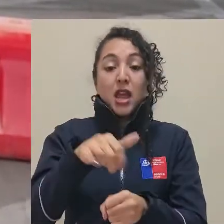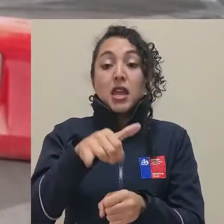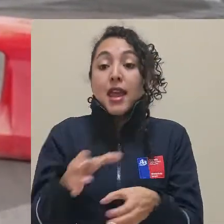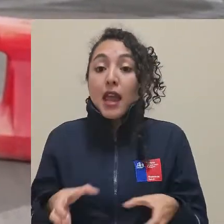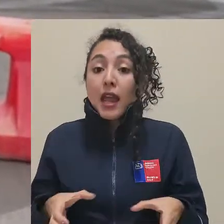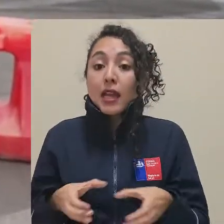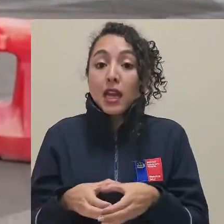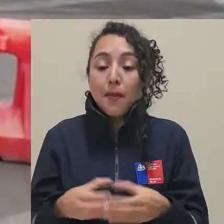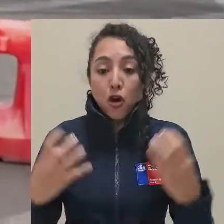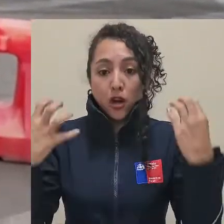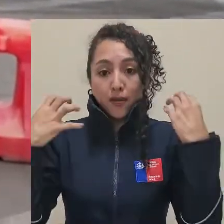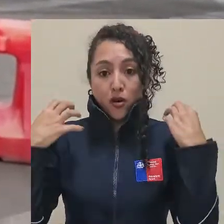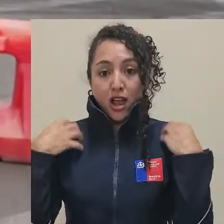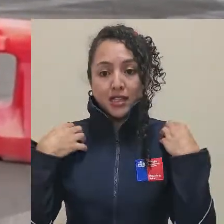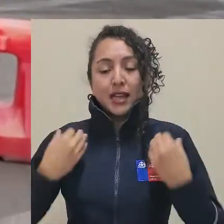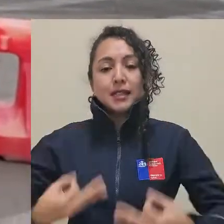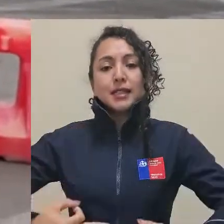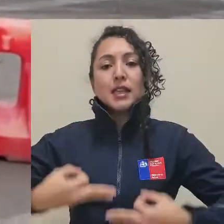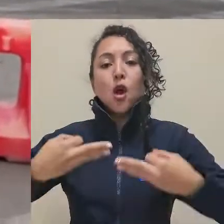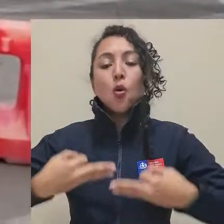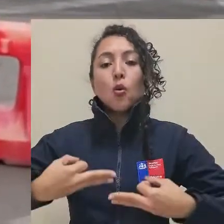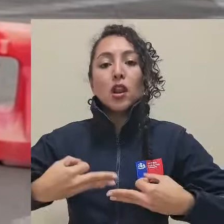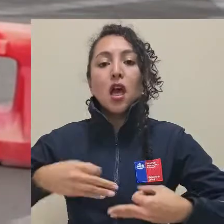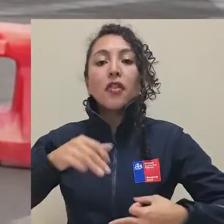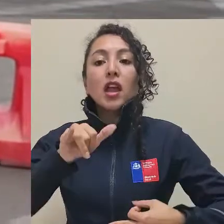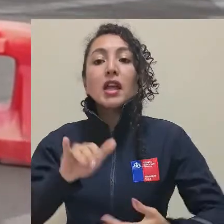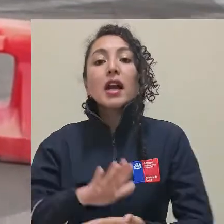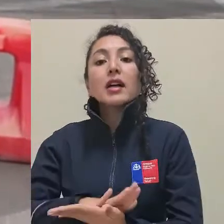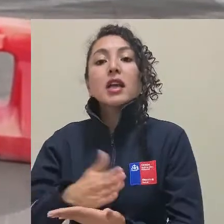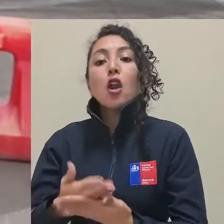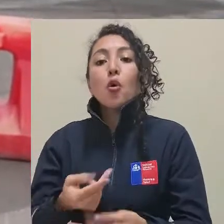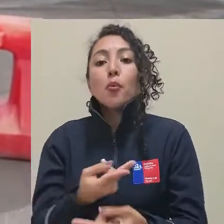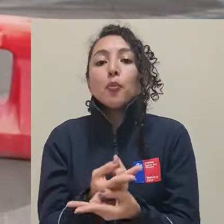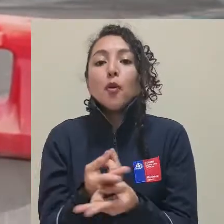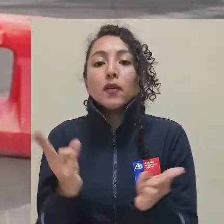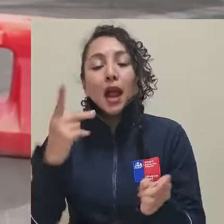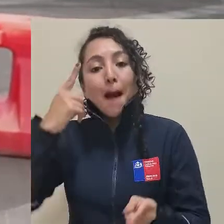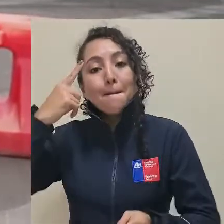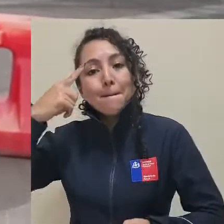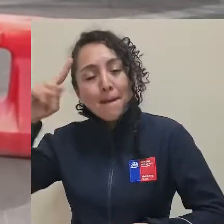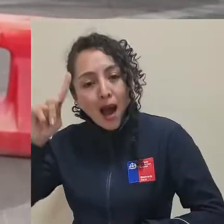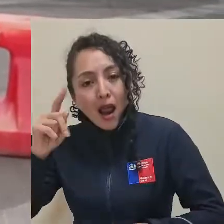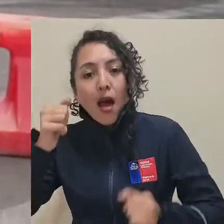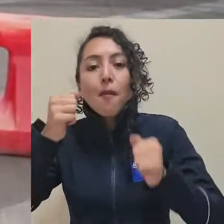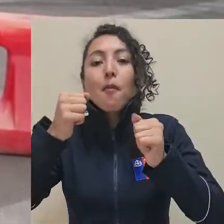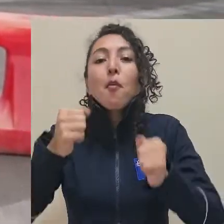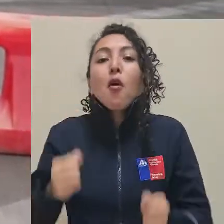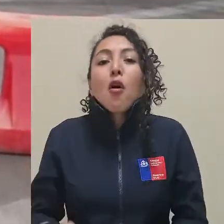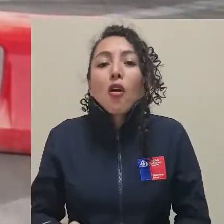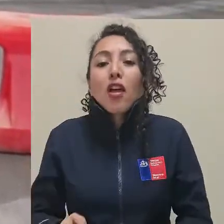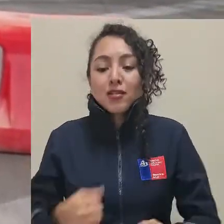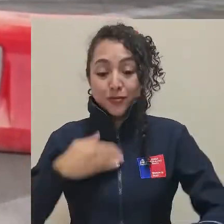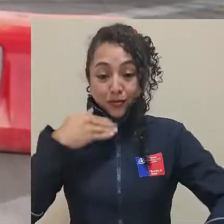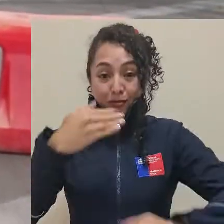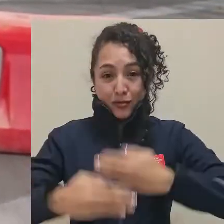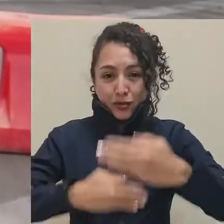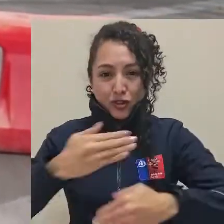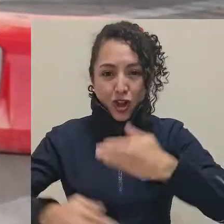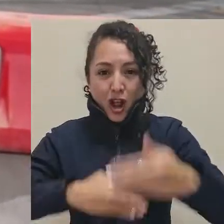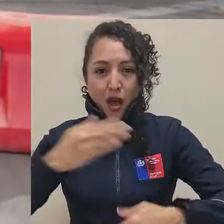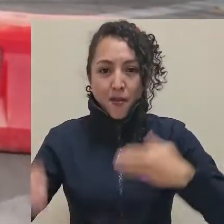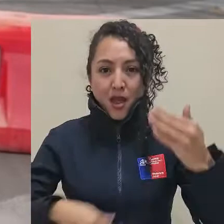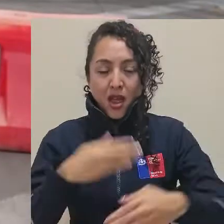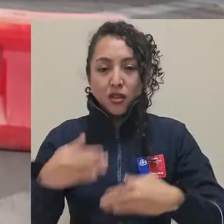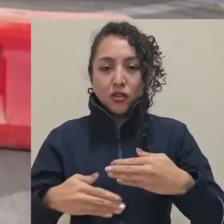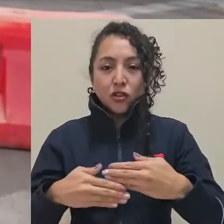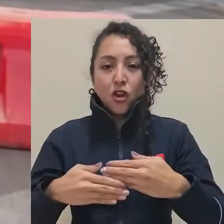que está encargado de la seguridad y la salud pública para poder poner en marcha